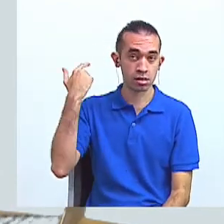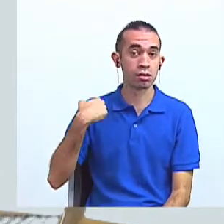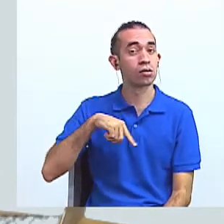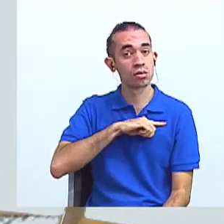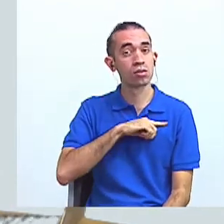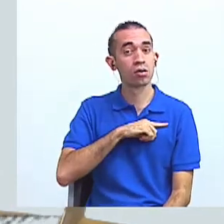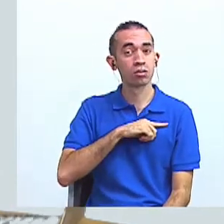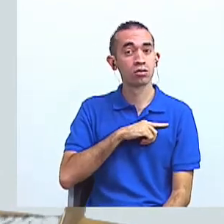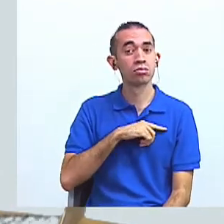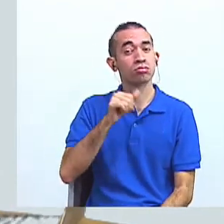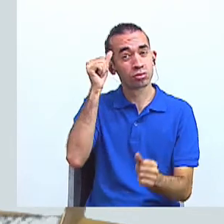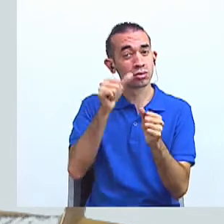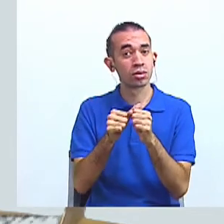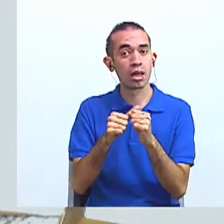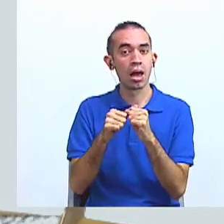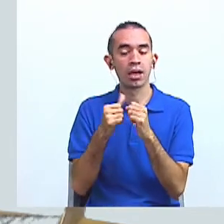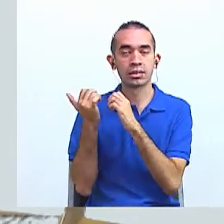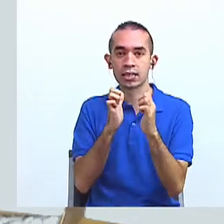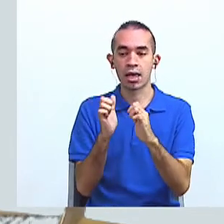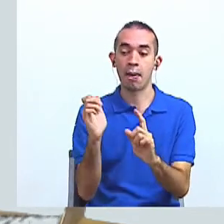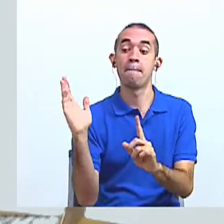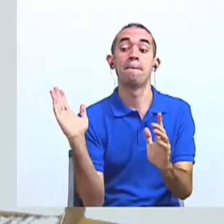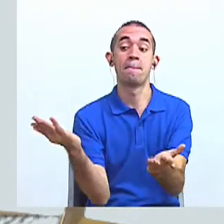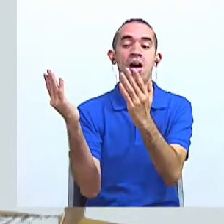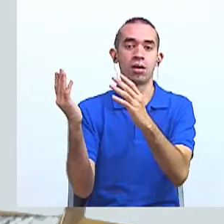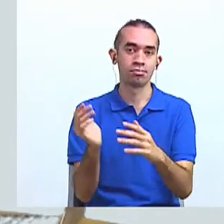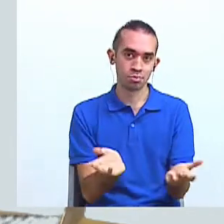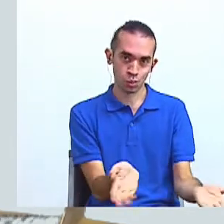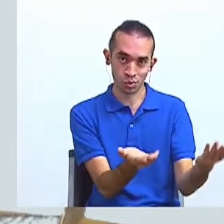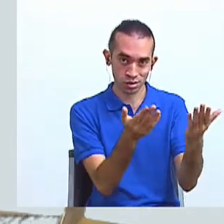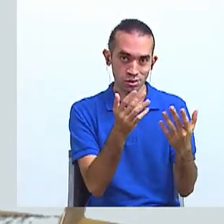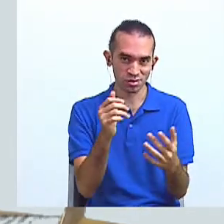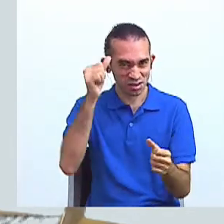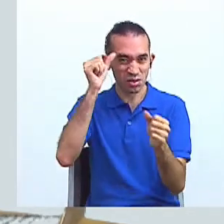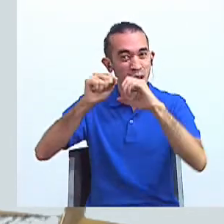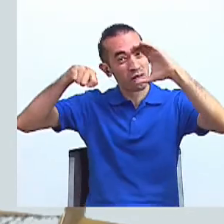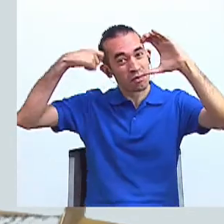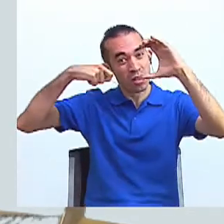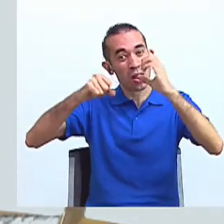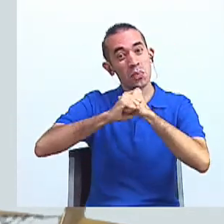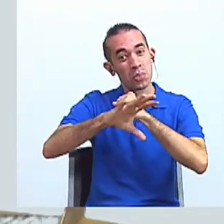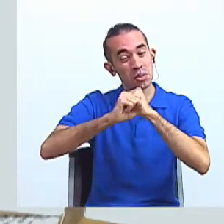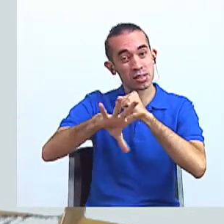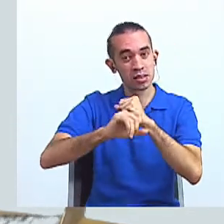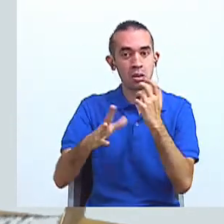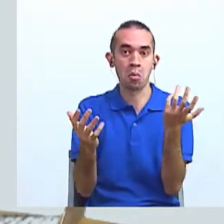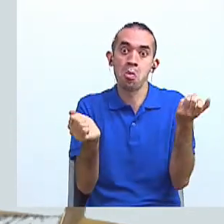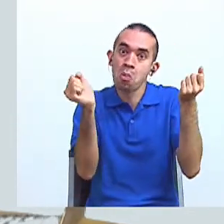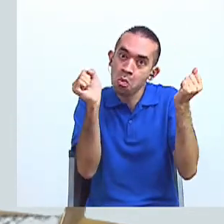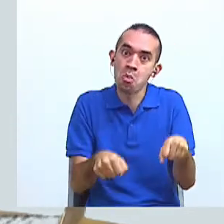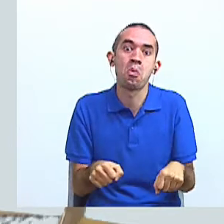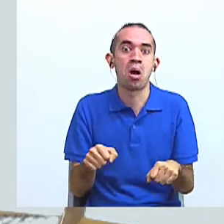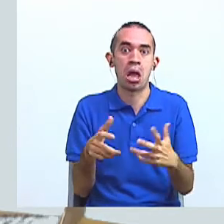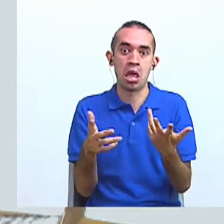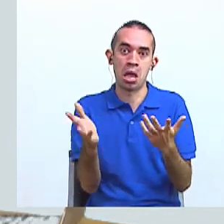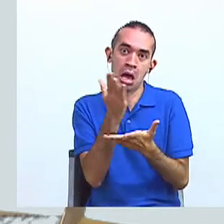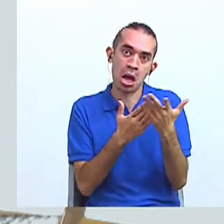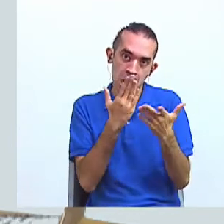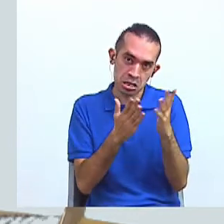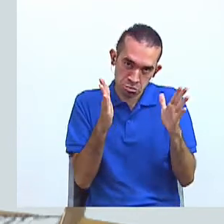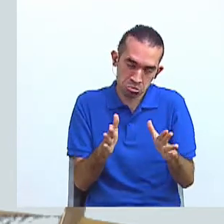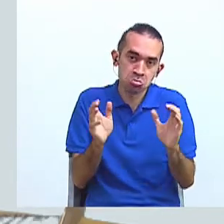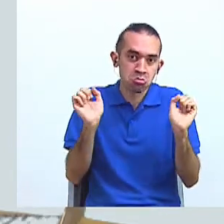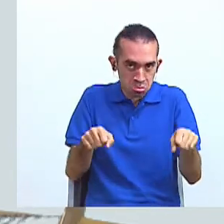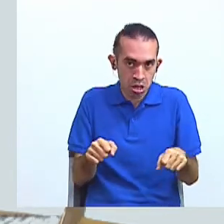las estrategias de persuasión, de motivación con el video publicitario. Bueno, así podríamos motivar a alguien a hacer una